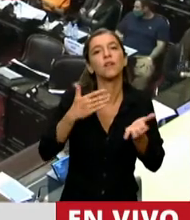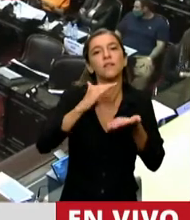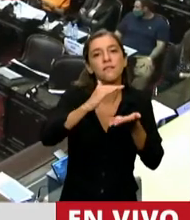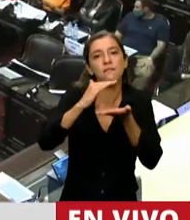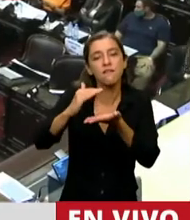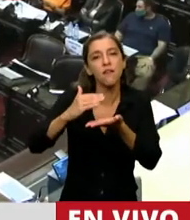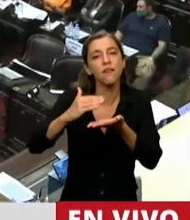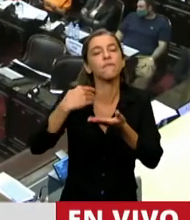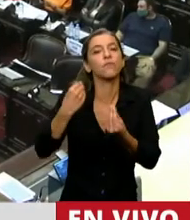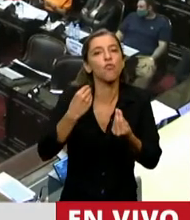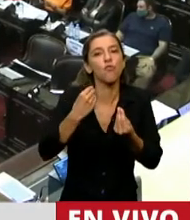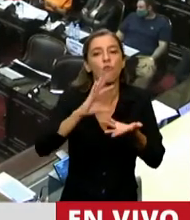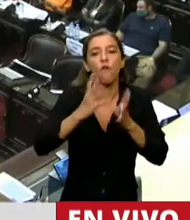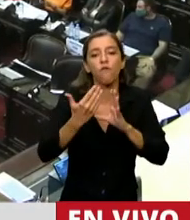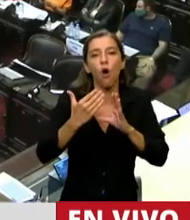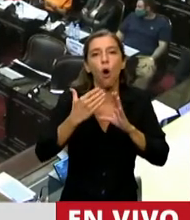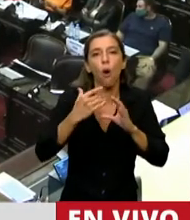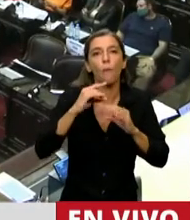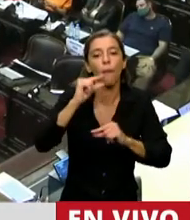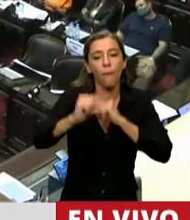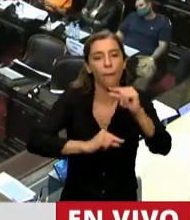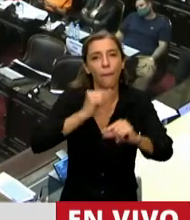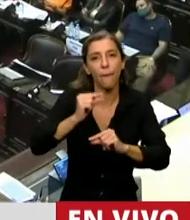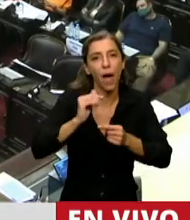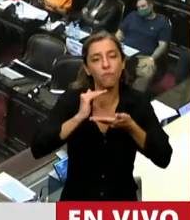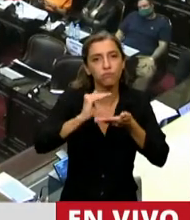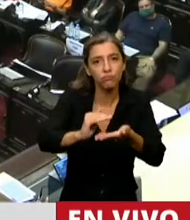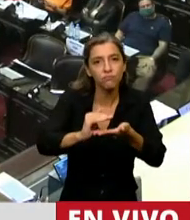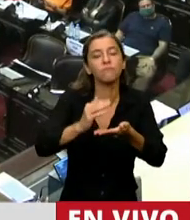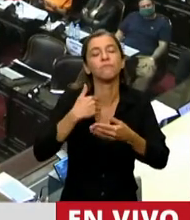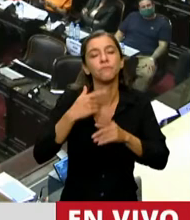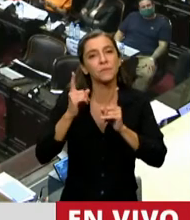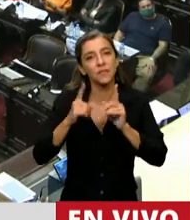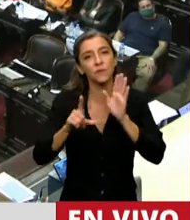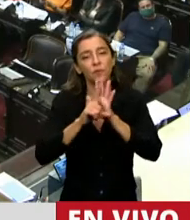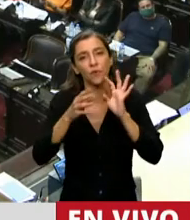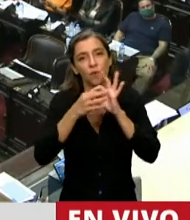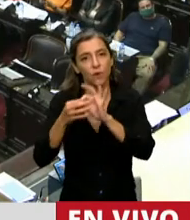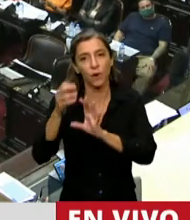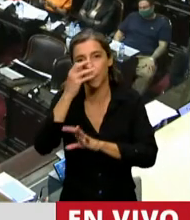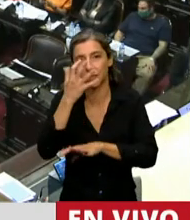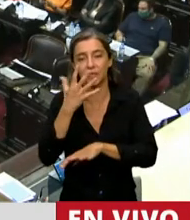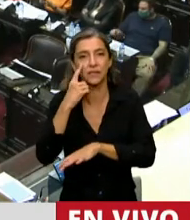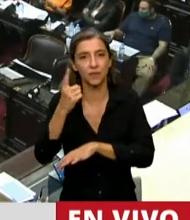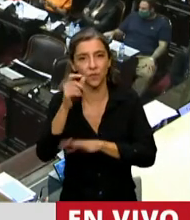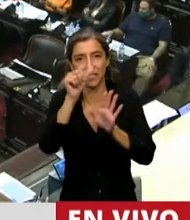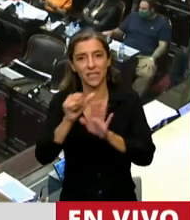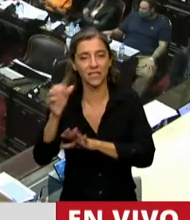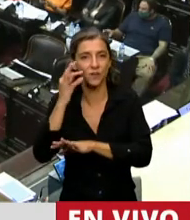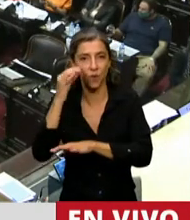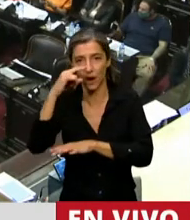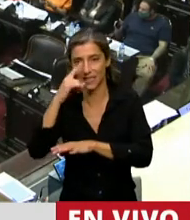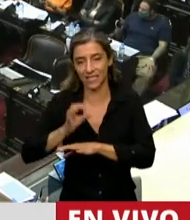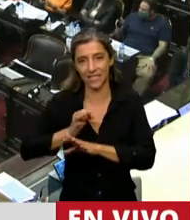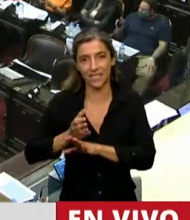para este sistema cuya organización ya está en la ley 25.647, sancionada